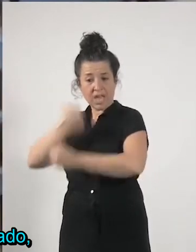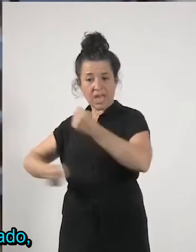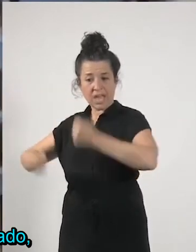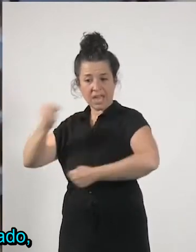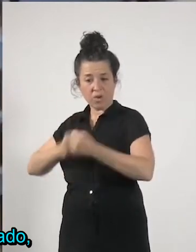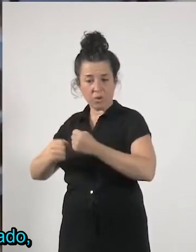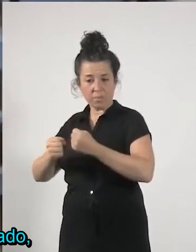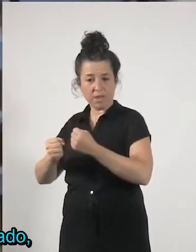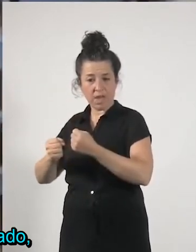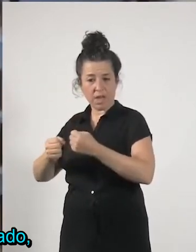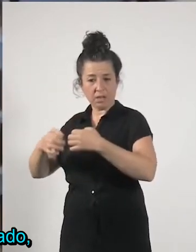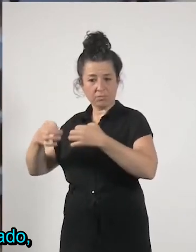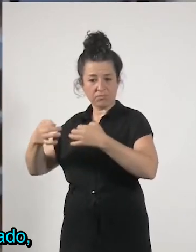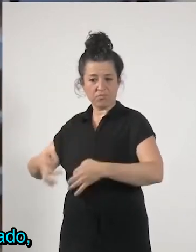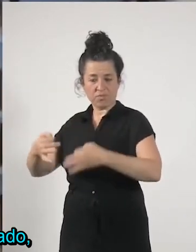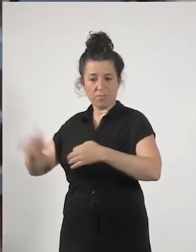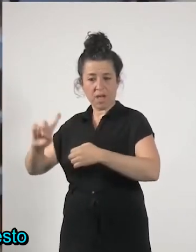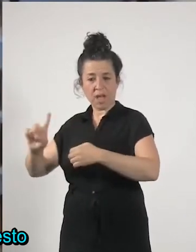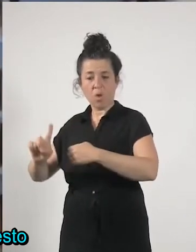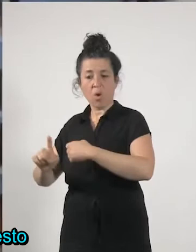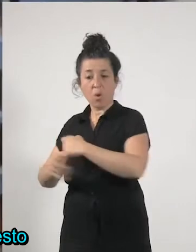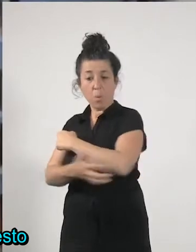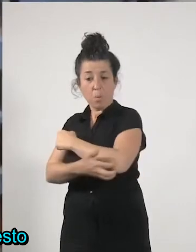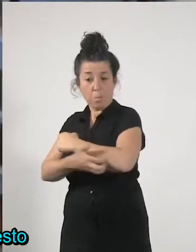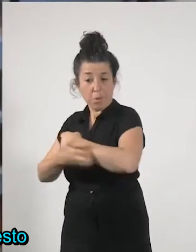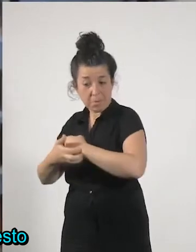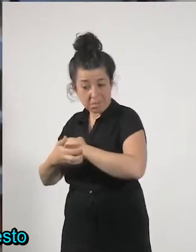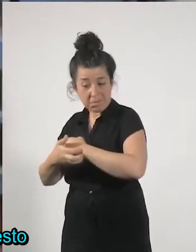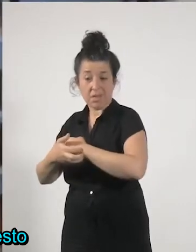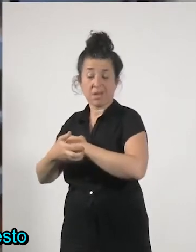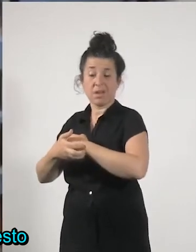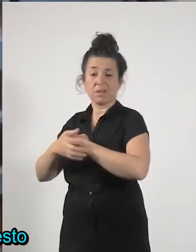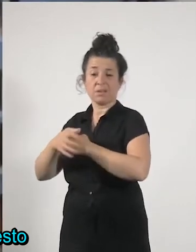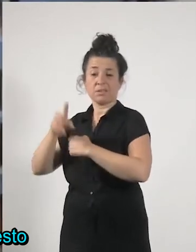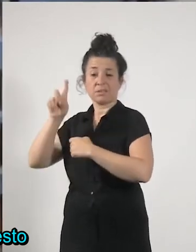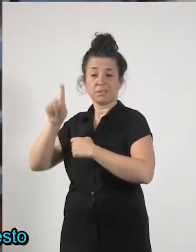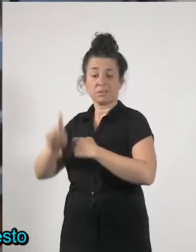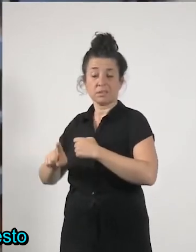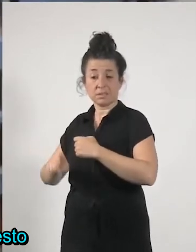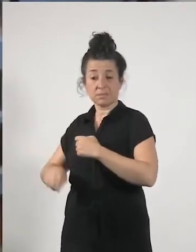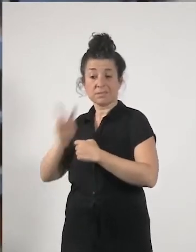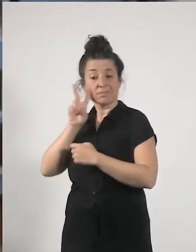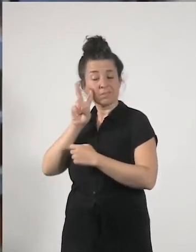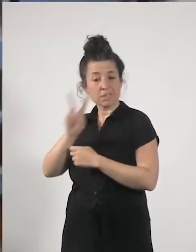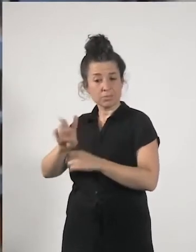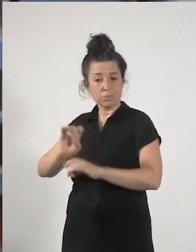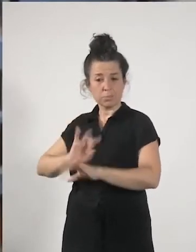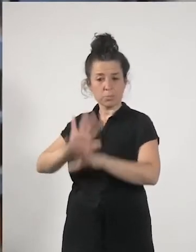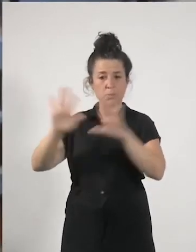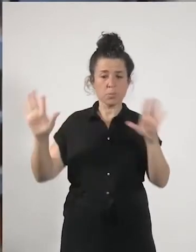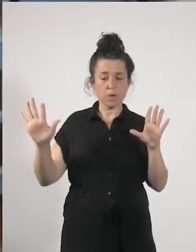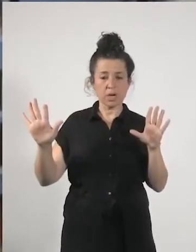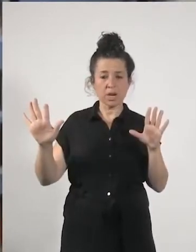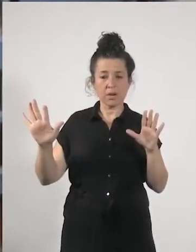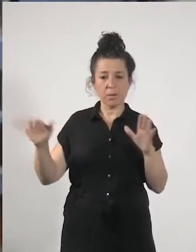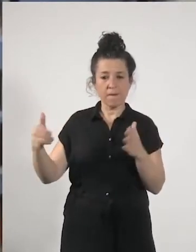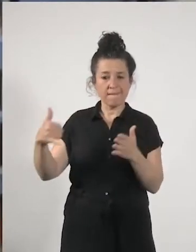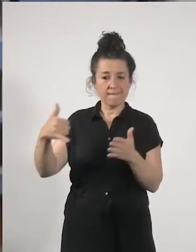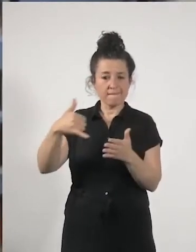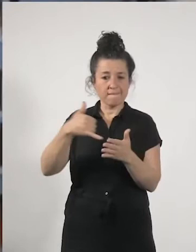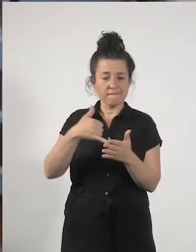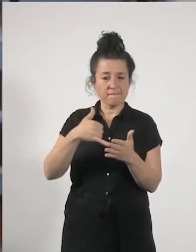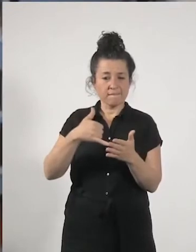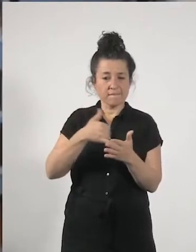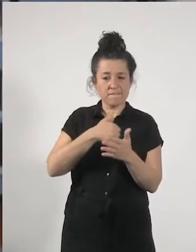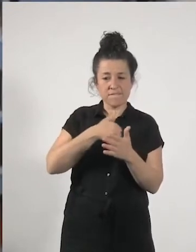pobreza que ya se ha comentado ¿no? y se ha visto por ejemplo todo todo este tal la fragilidad y la